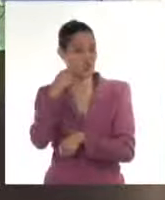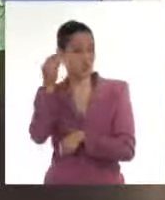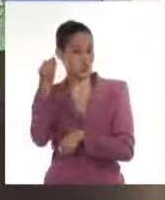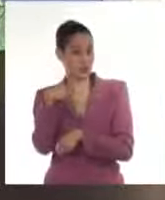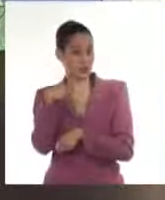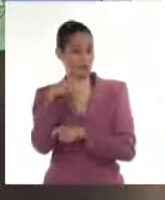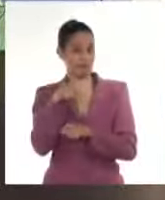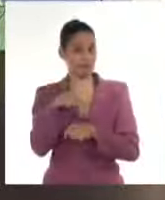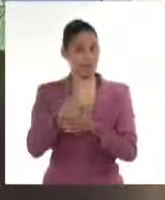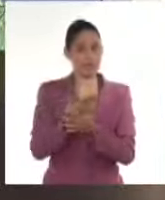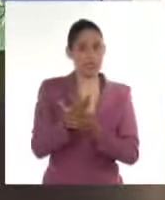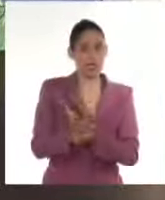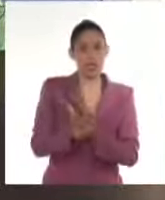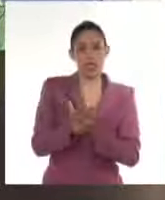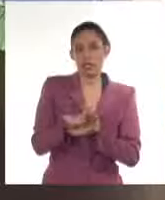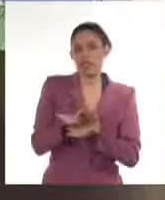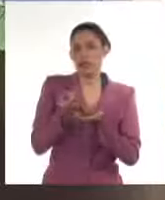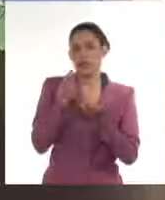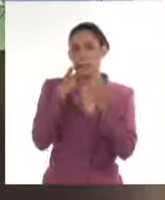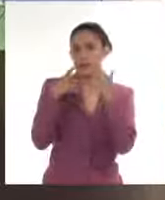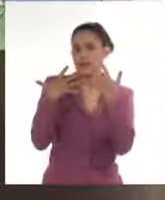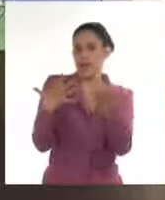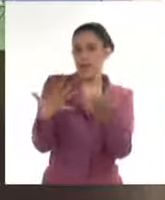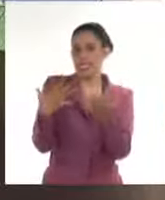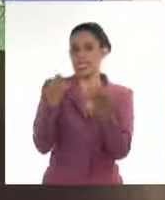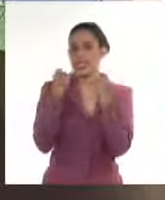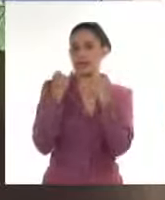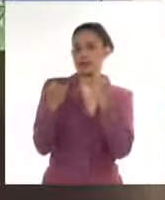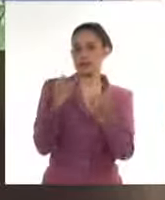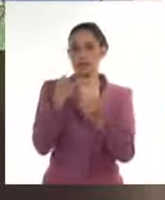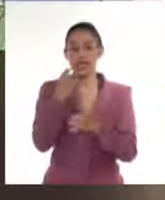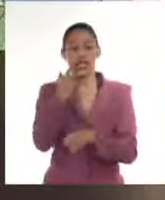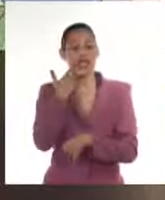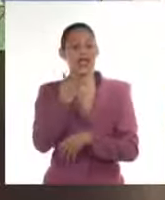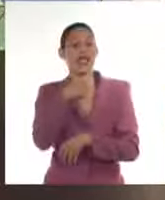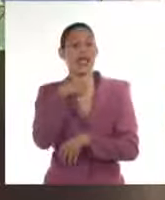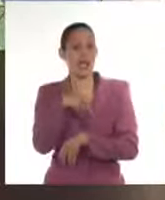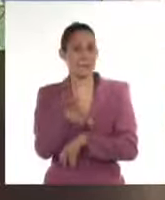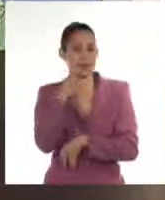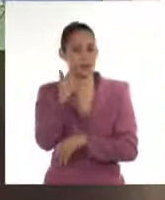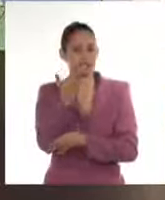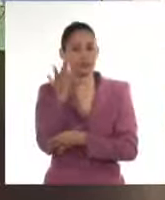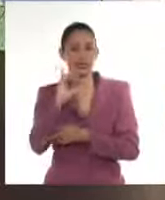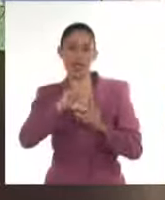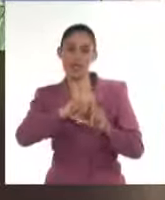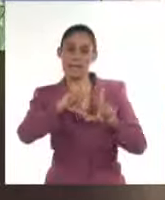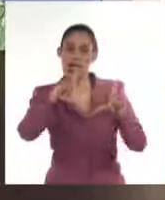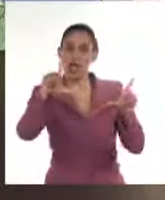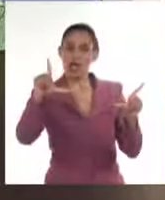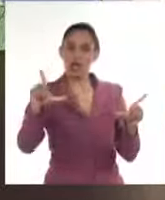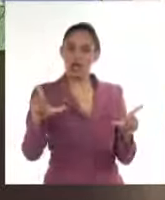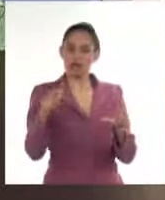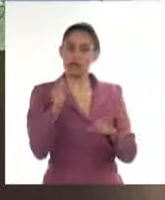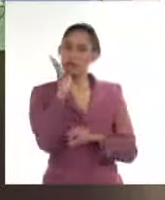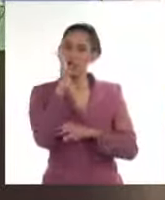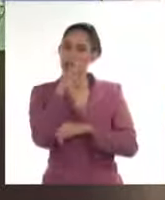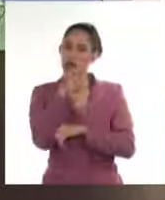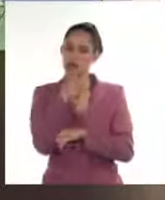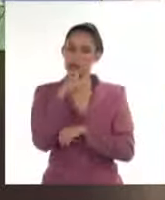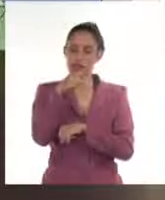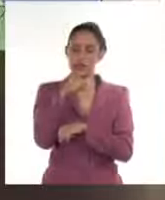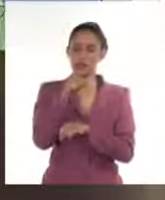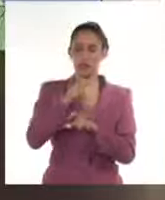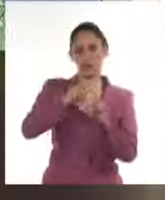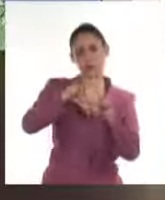Y entonces, hay cosas interesantes. Por ejemplo, esta imagen a mí se me parece muy bonita. Vamos a